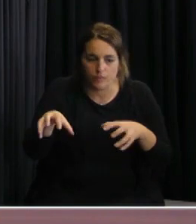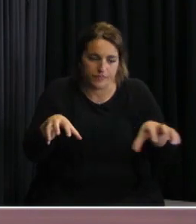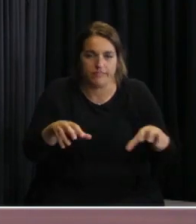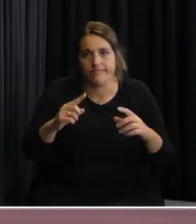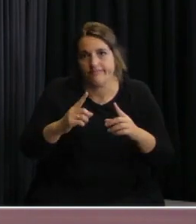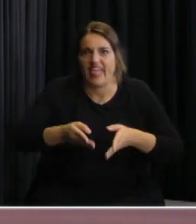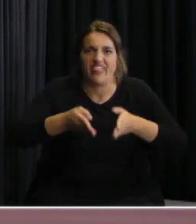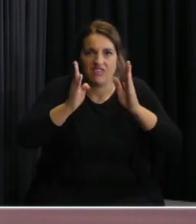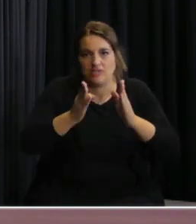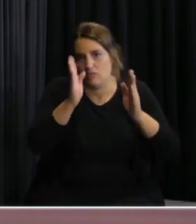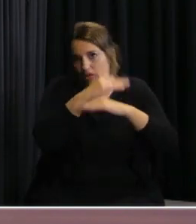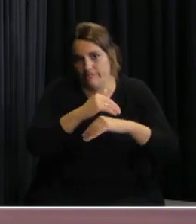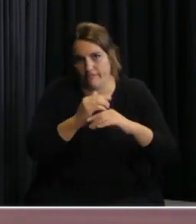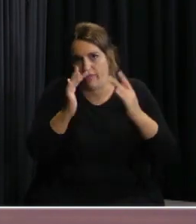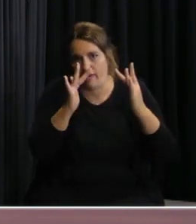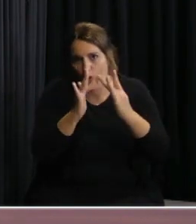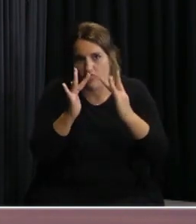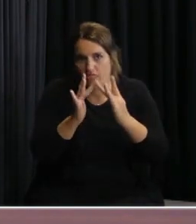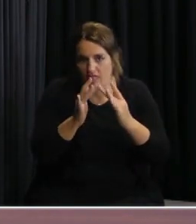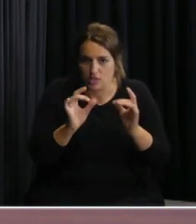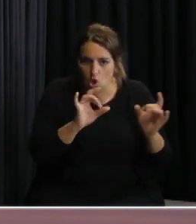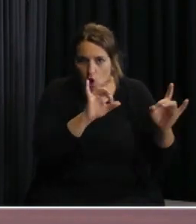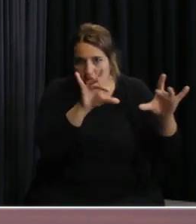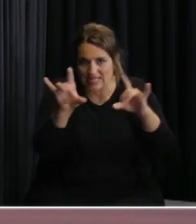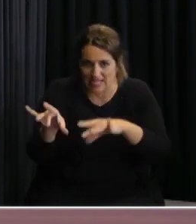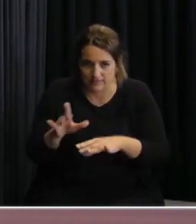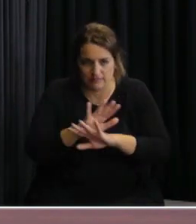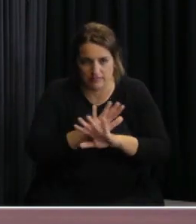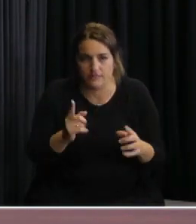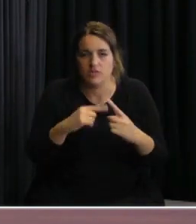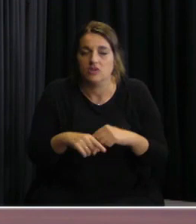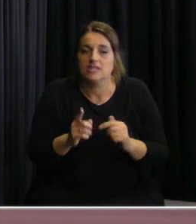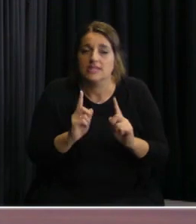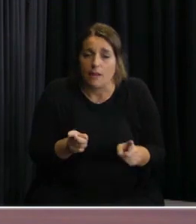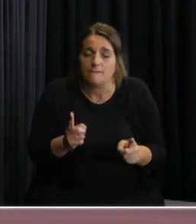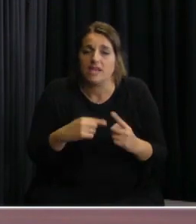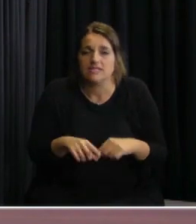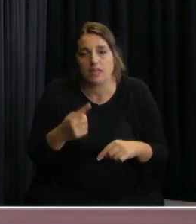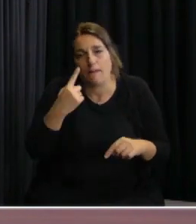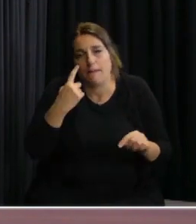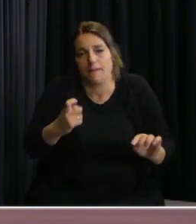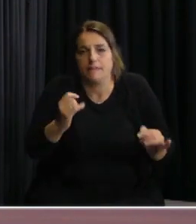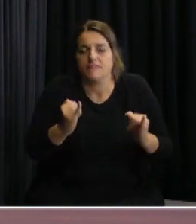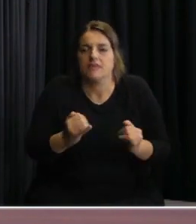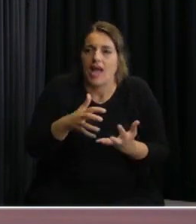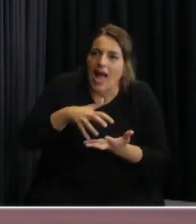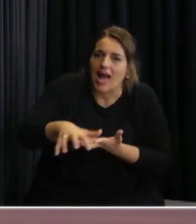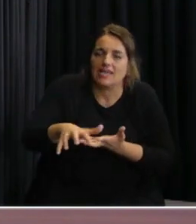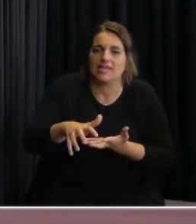para que no haya una contaminación cruzada por otra parte también se previeron áreas